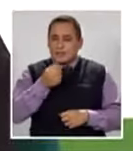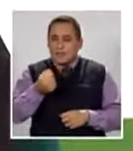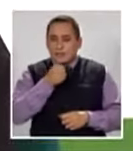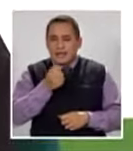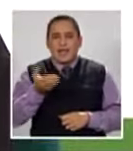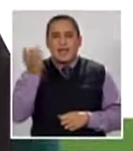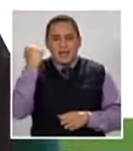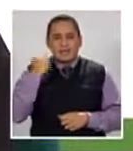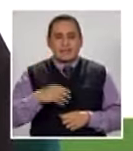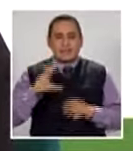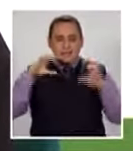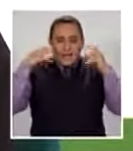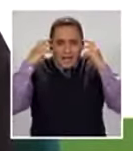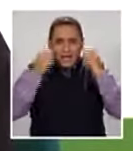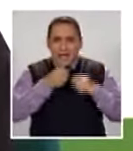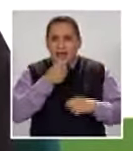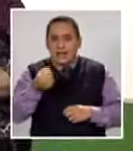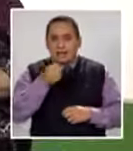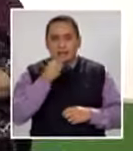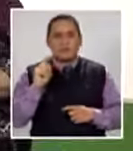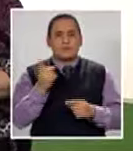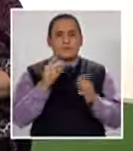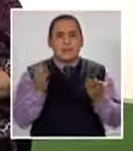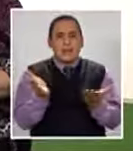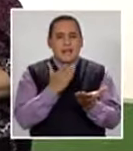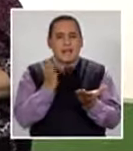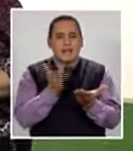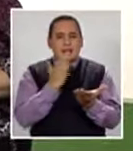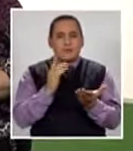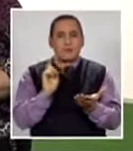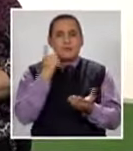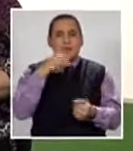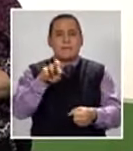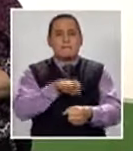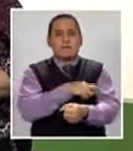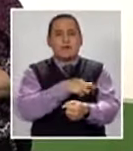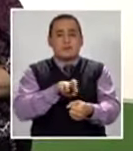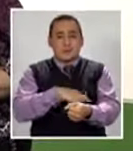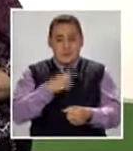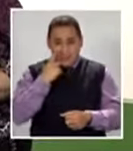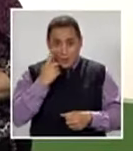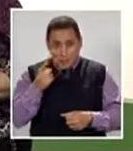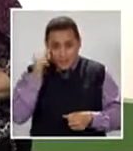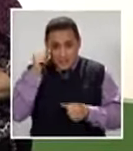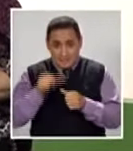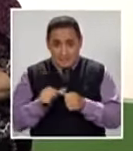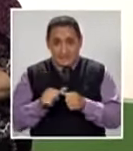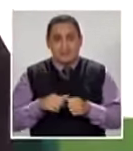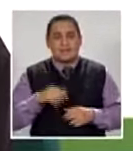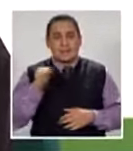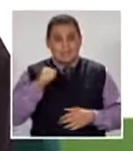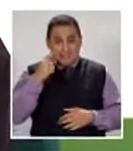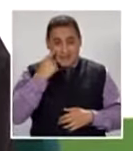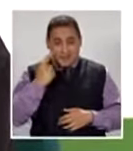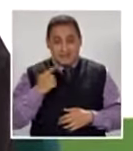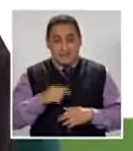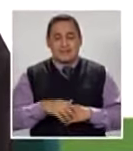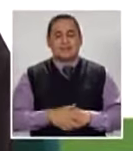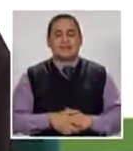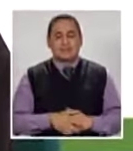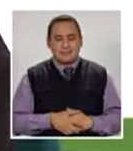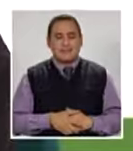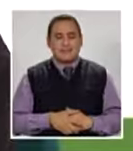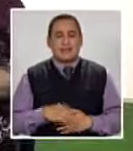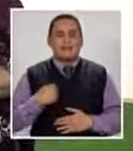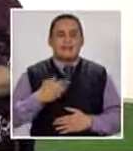entrevisté Una vez en Radio Panamericana Con su primer libro De poesía ¿Te acuerdas o no te acuerdas? Sí ¿Sí te acuerdas?